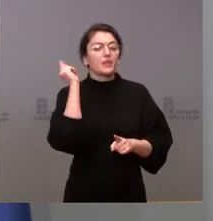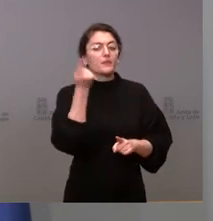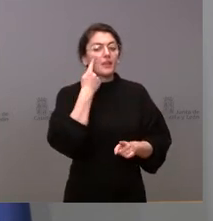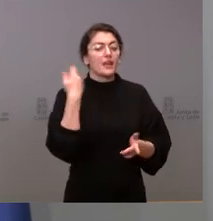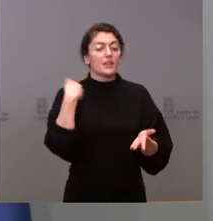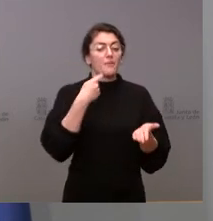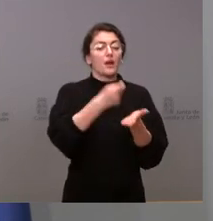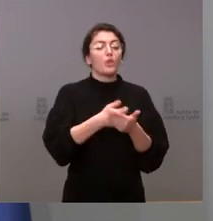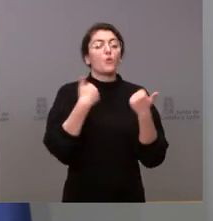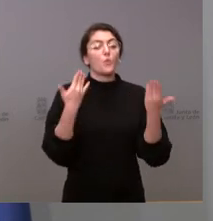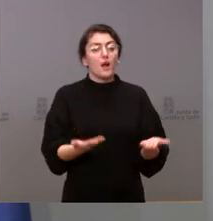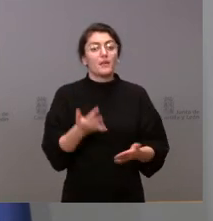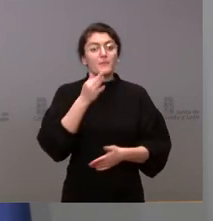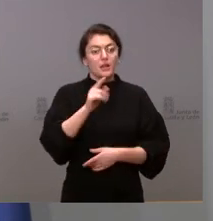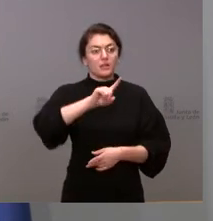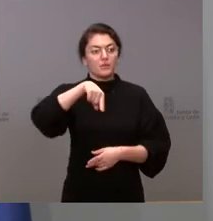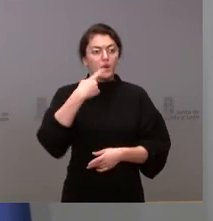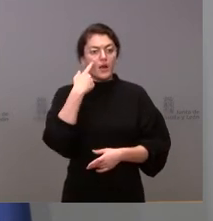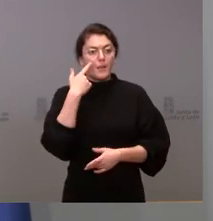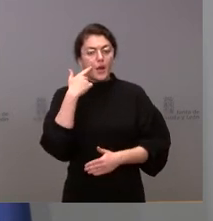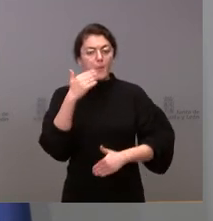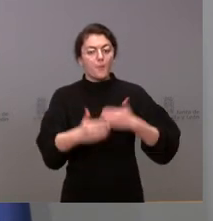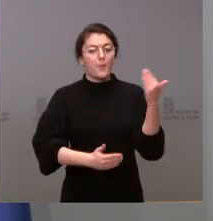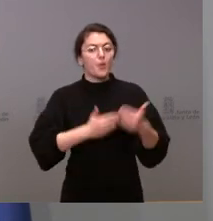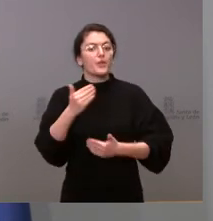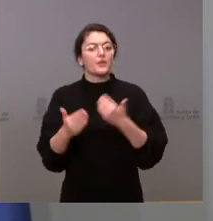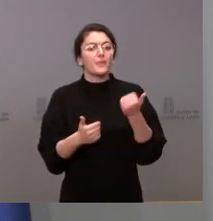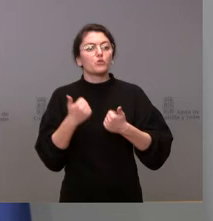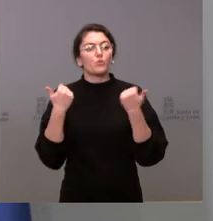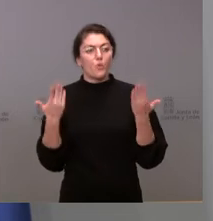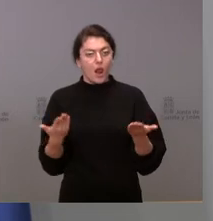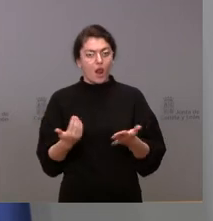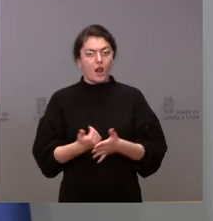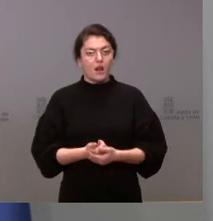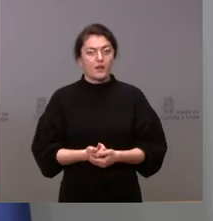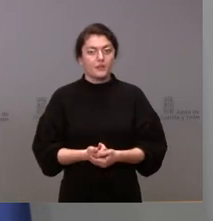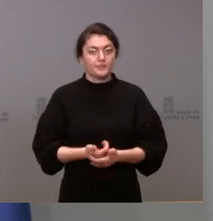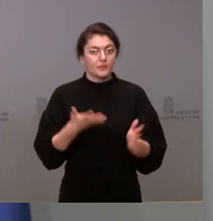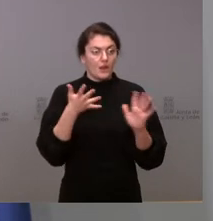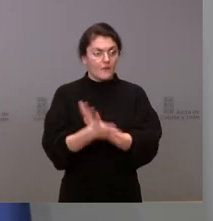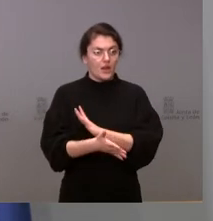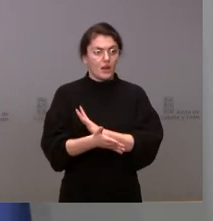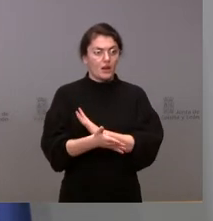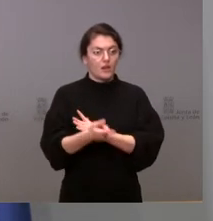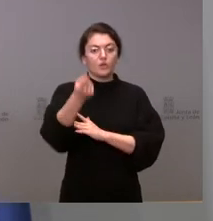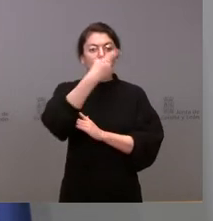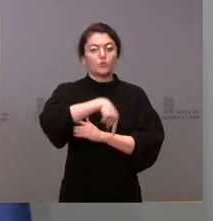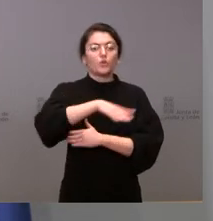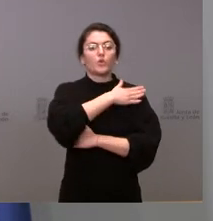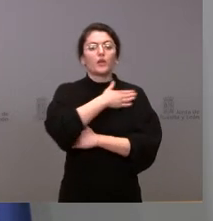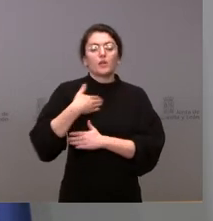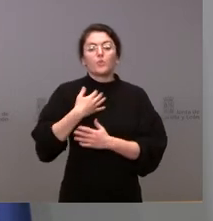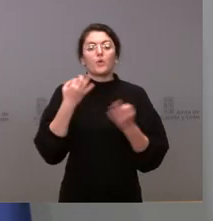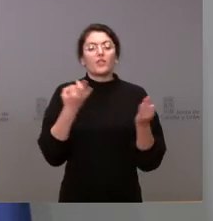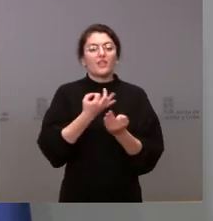procedimientos las que estuvieran en la ejecutiva las que estuvieran en en recurso y por tanto es una tranquilidad que queremos dar al conjunto de las personas de Castilla y León